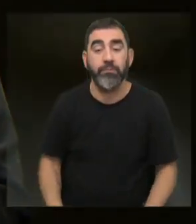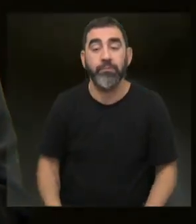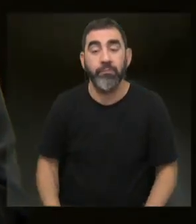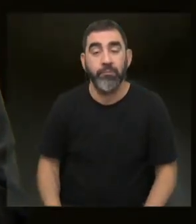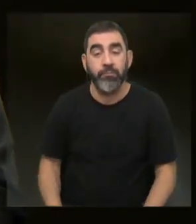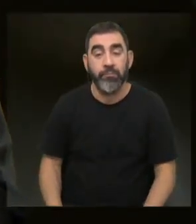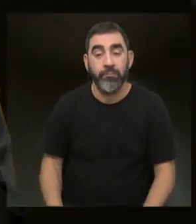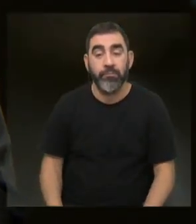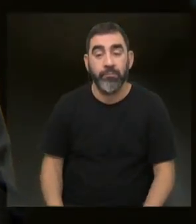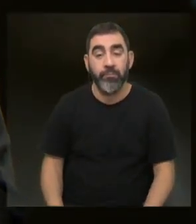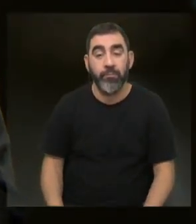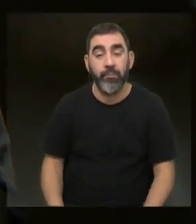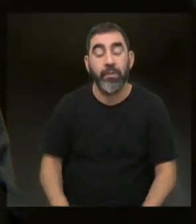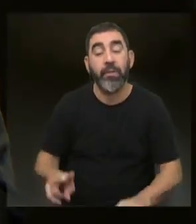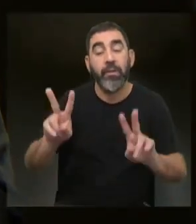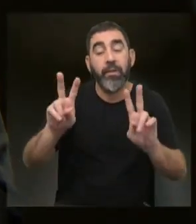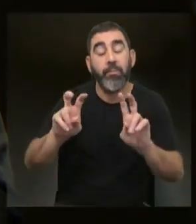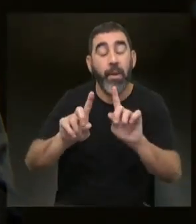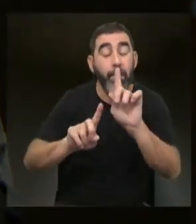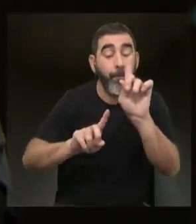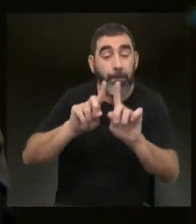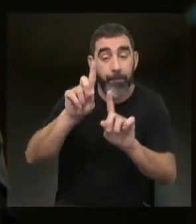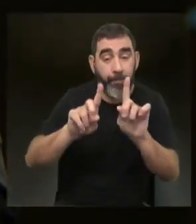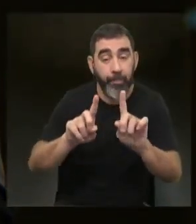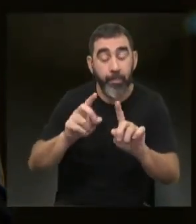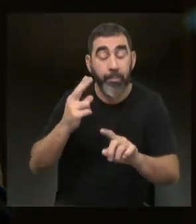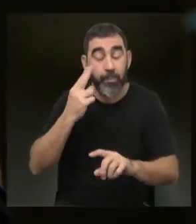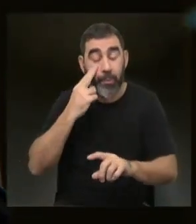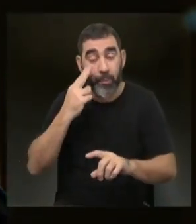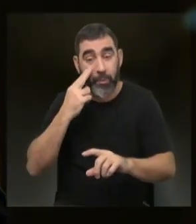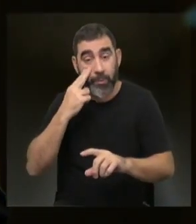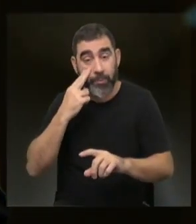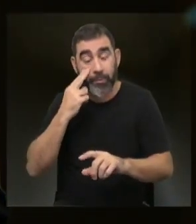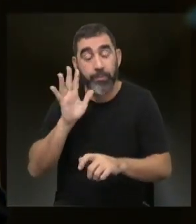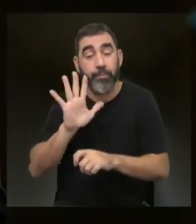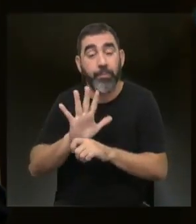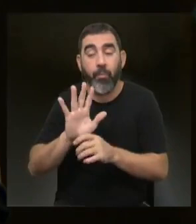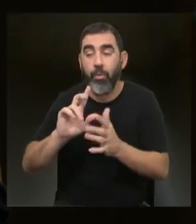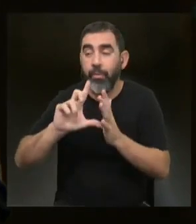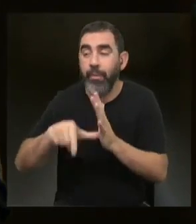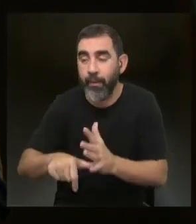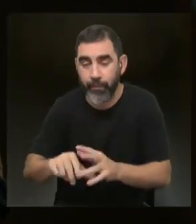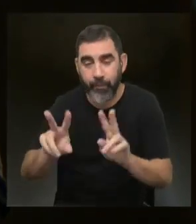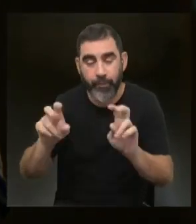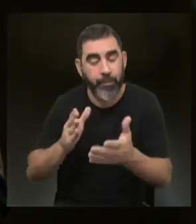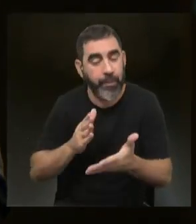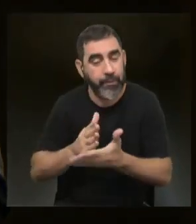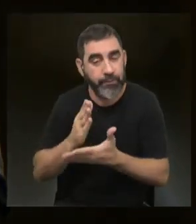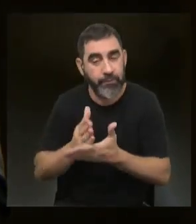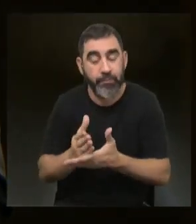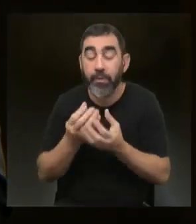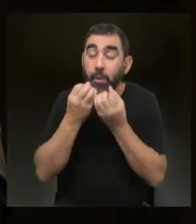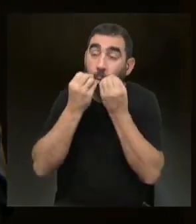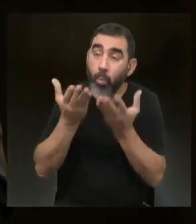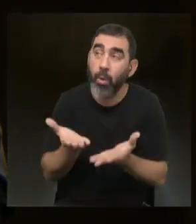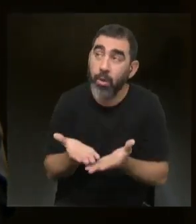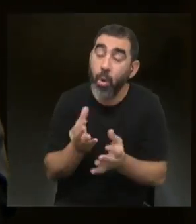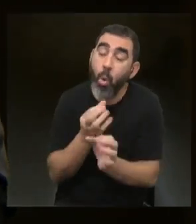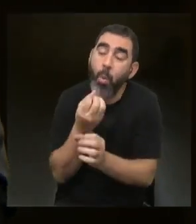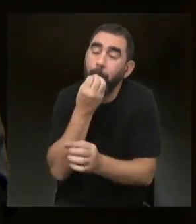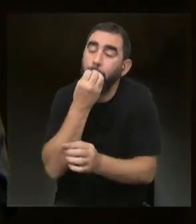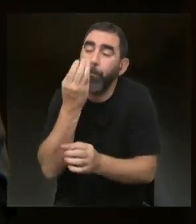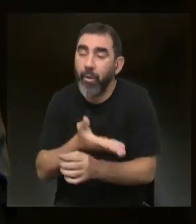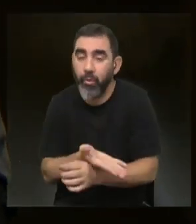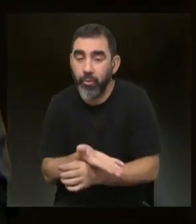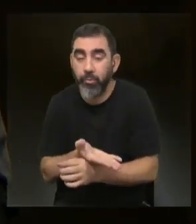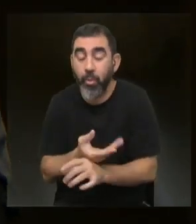Ahora, desde el punto de vista académico, tenemos esta problemática de que como que llegamos tarde a los temas. Y sería bueno que de cara